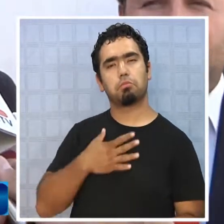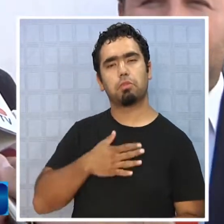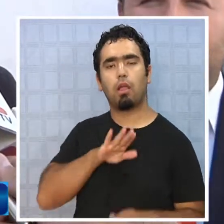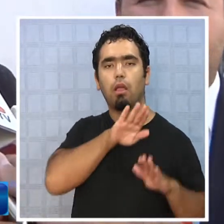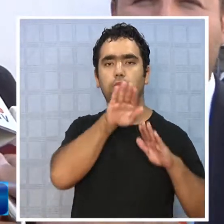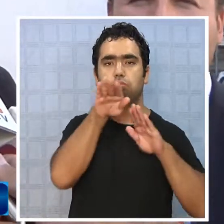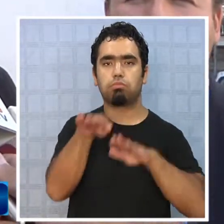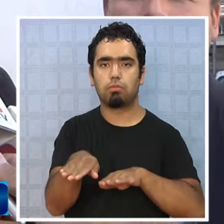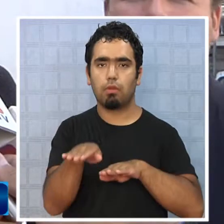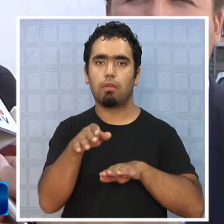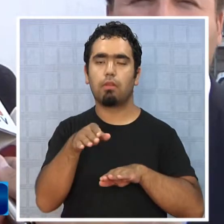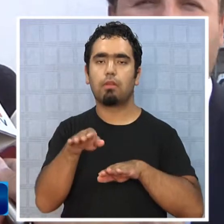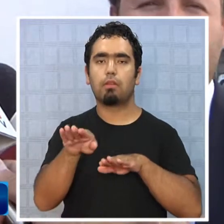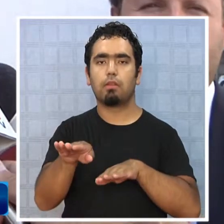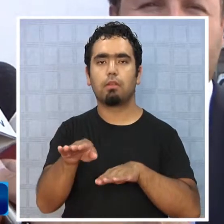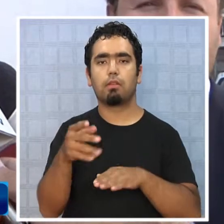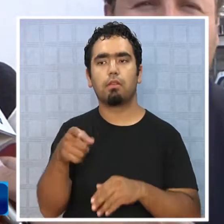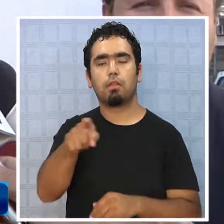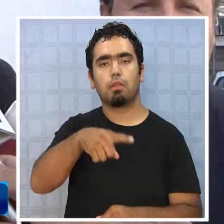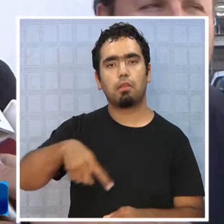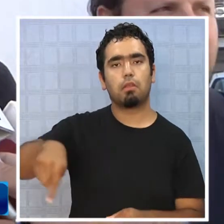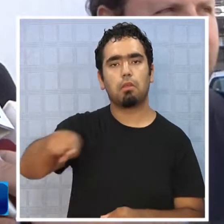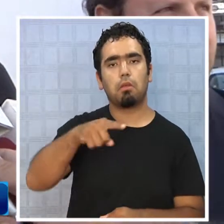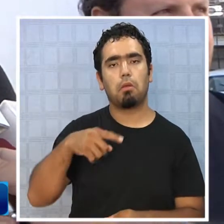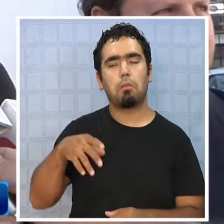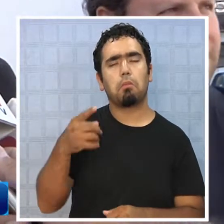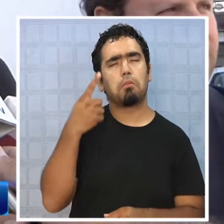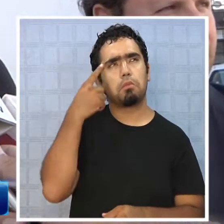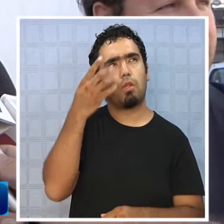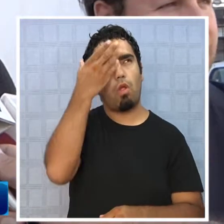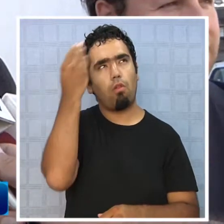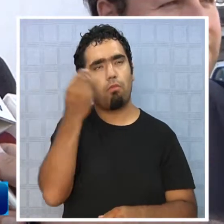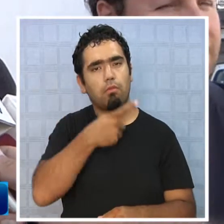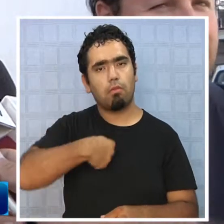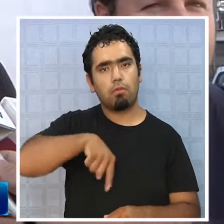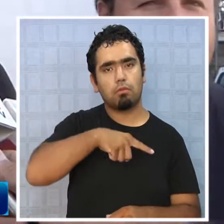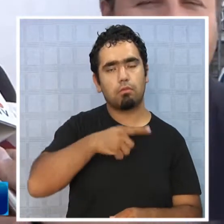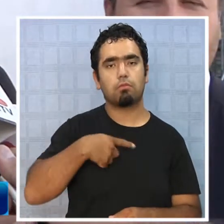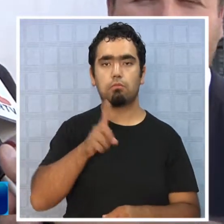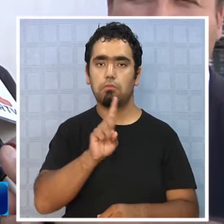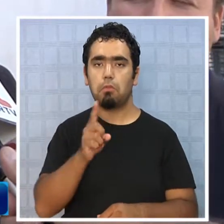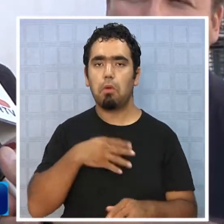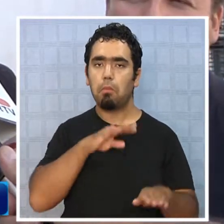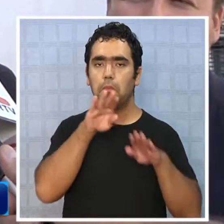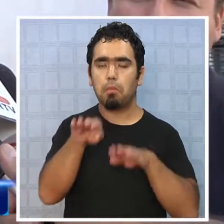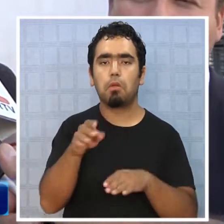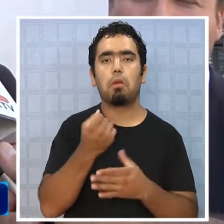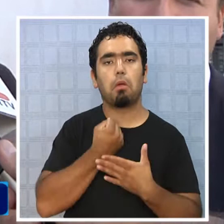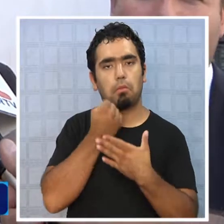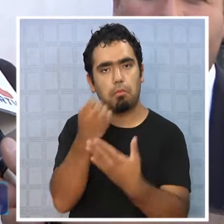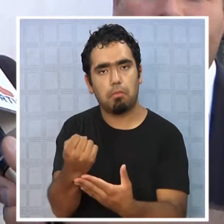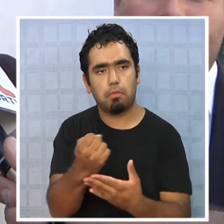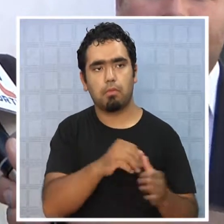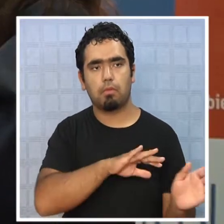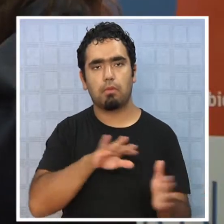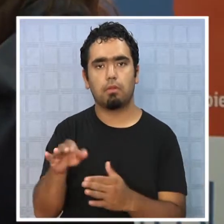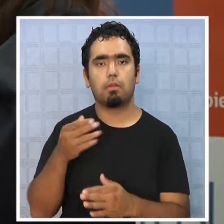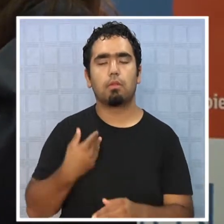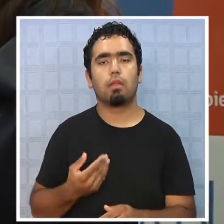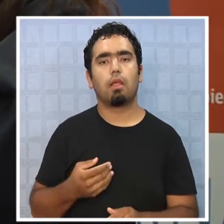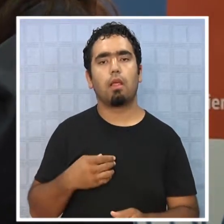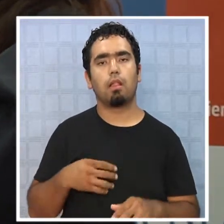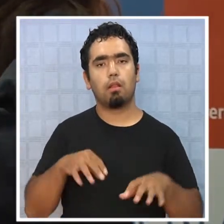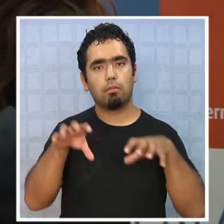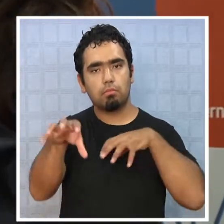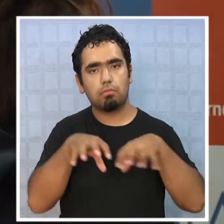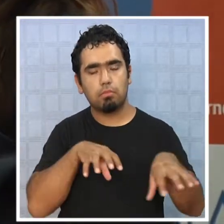nosotros la apoyamos como su condición que ellas tienen, que no nos olvidamos de ella y que estamos aquí dispuestos a prestarle ayuda si es que es necesario